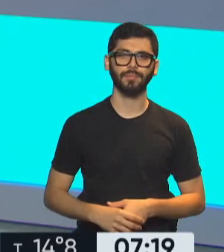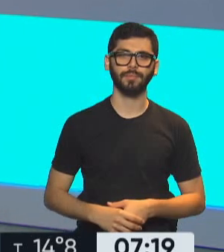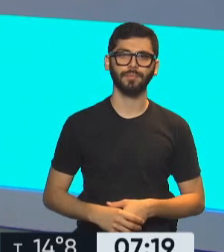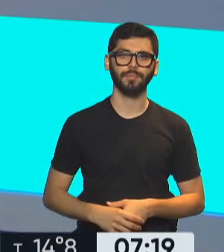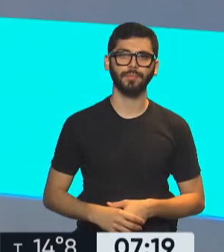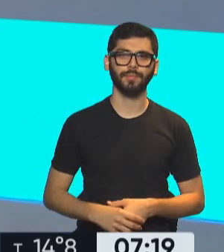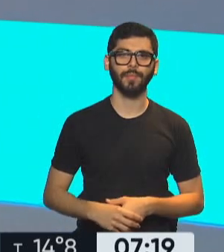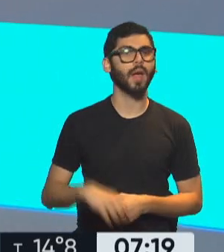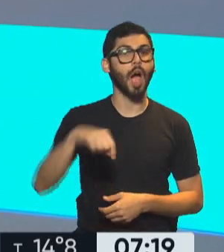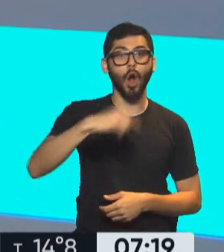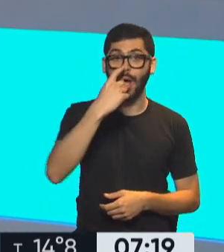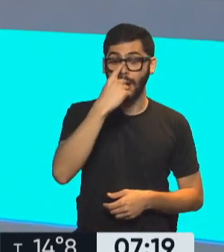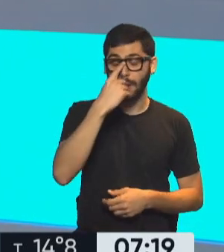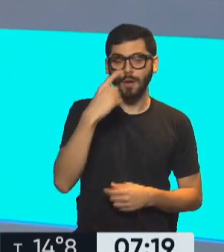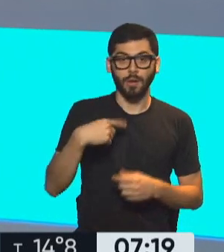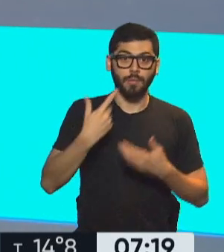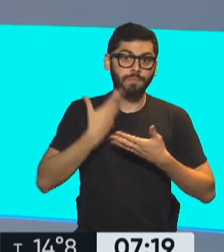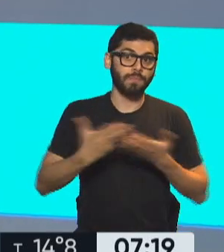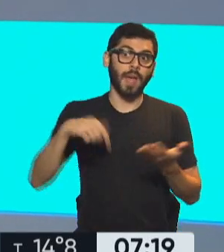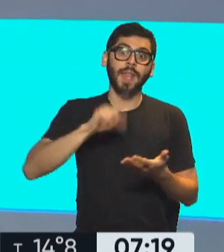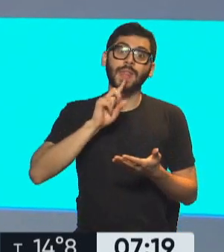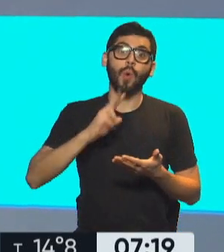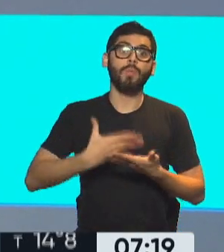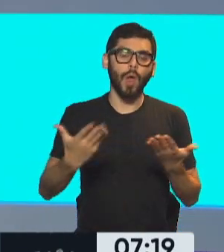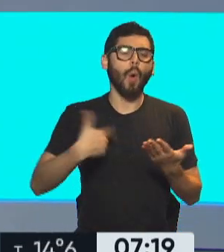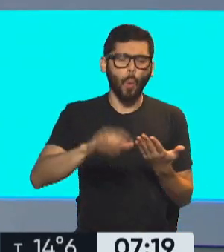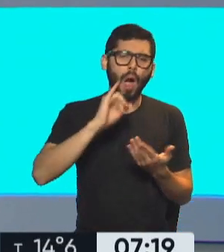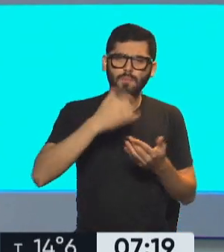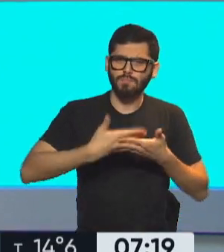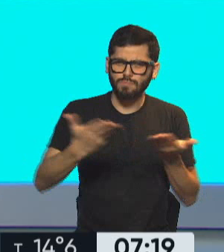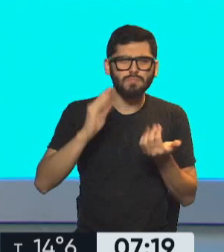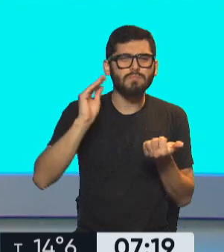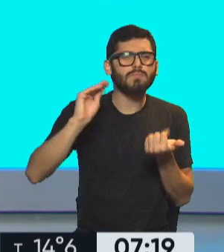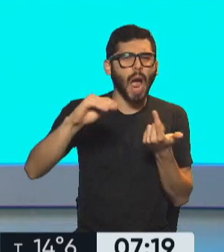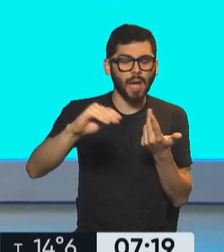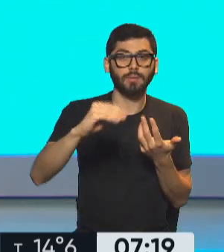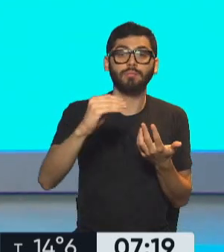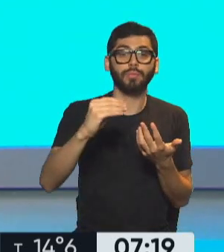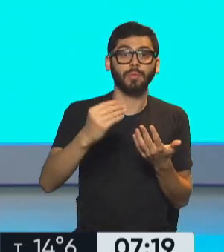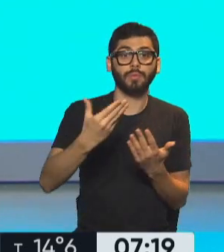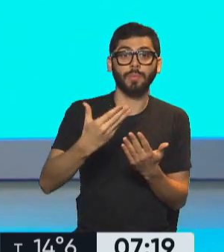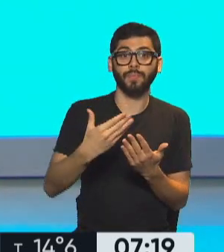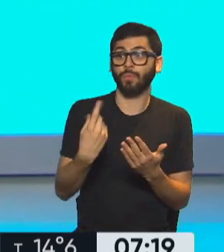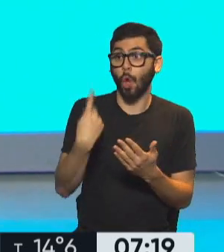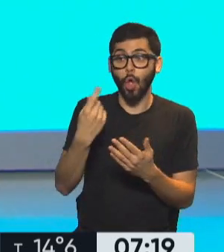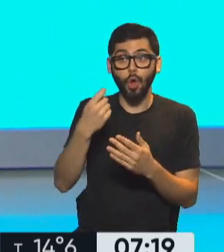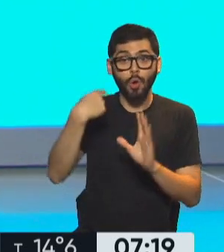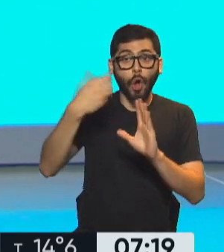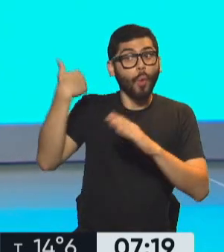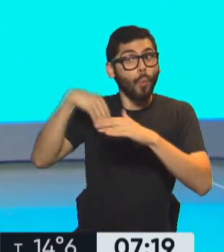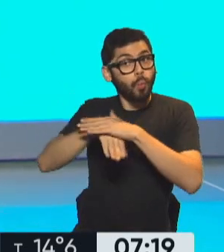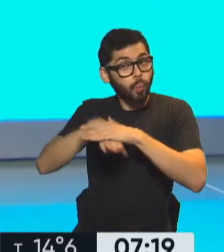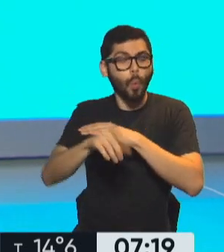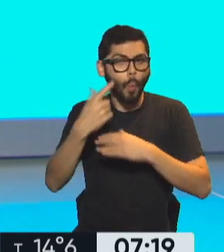También vamos a compartir en esta primera edición de Noticias en la Televisión Pública más sobre esta cuestión y tiene que ver con material de nuestro archivo. Esto